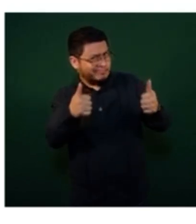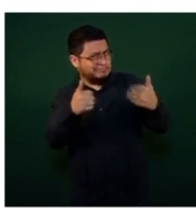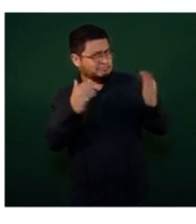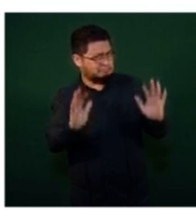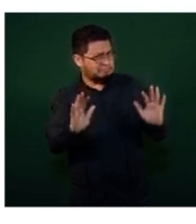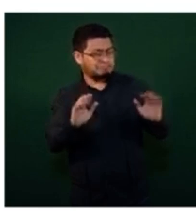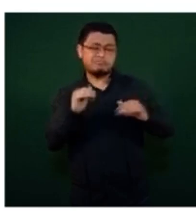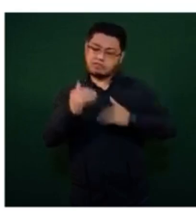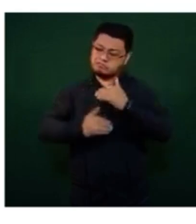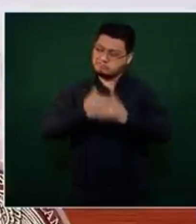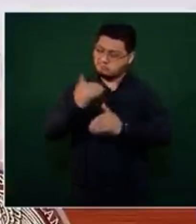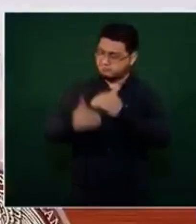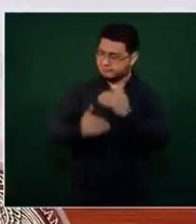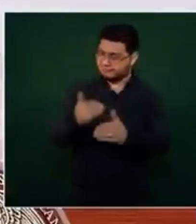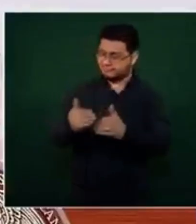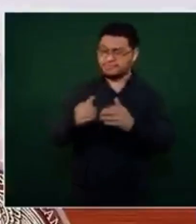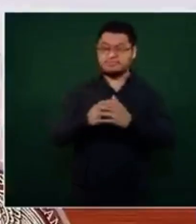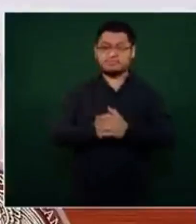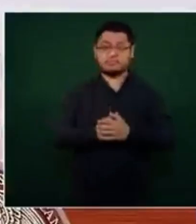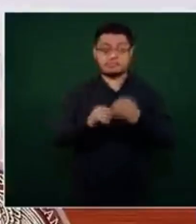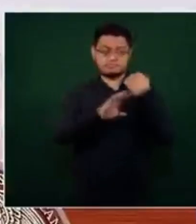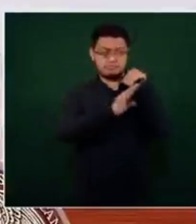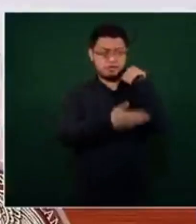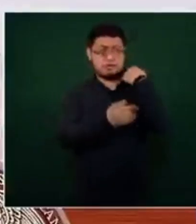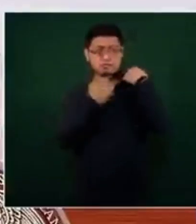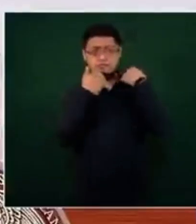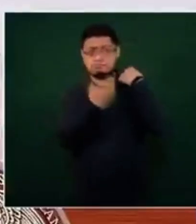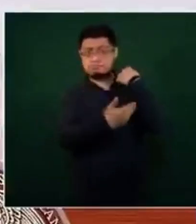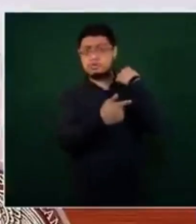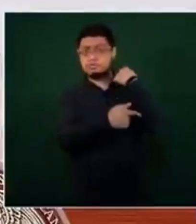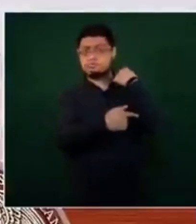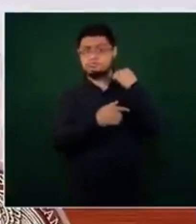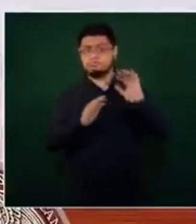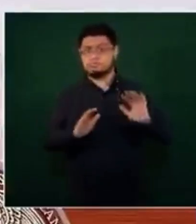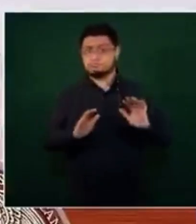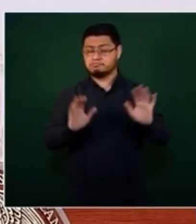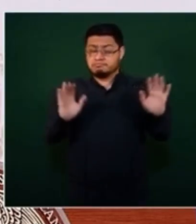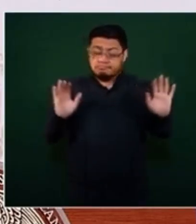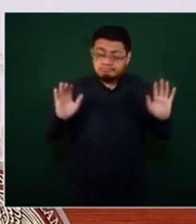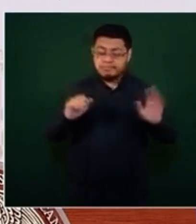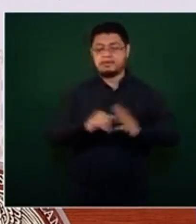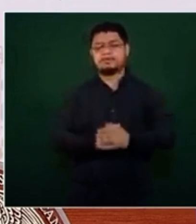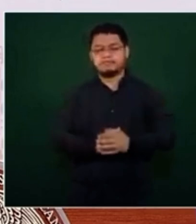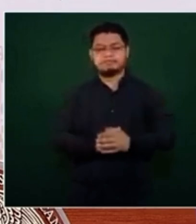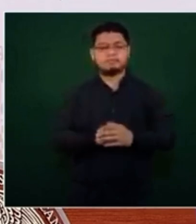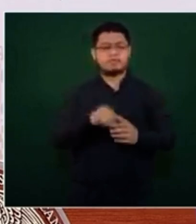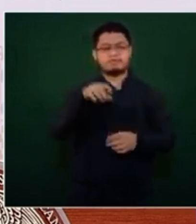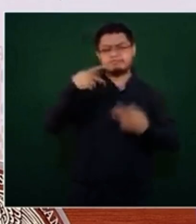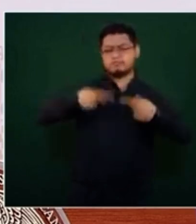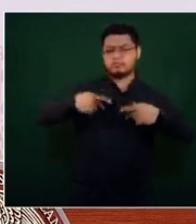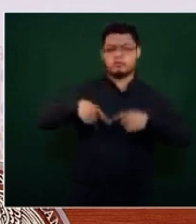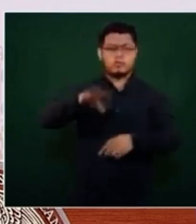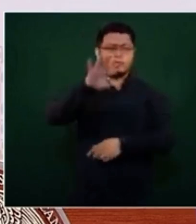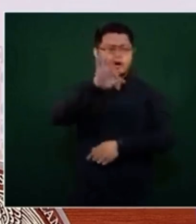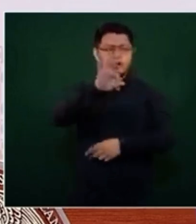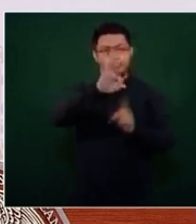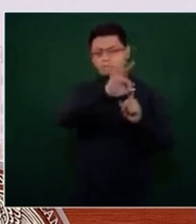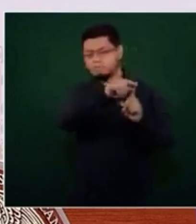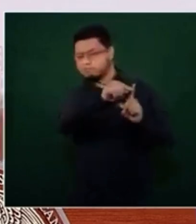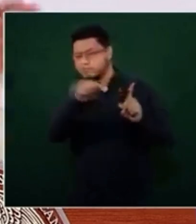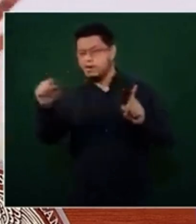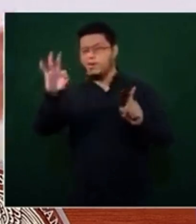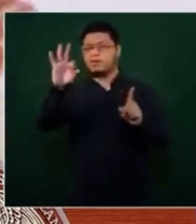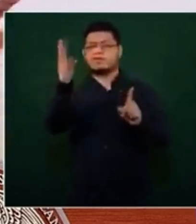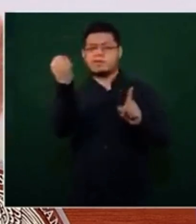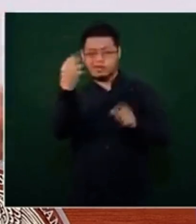de complicaciones COVID en las mujeres embarazadas. Enseguida, a las personas de 40 a 49 años. Después